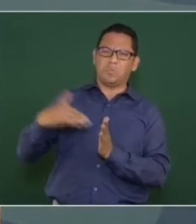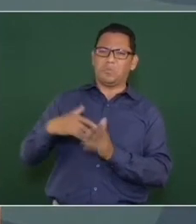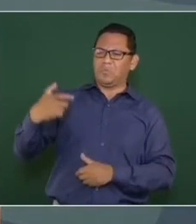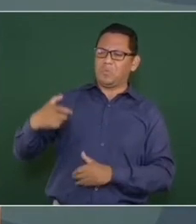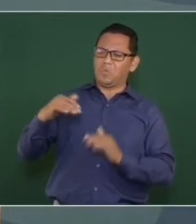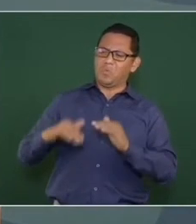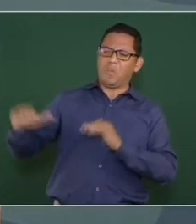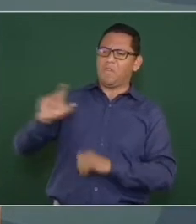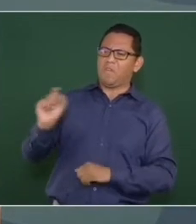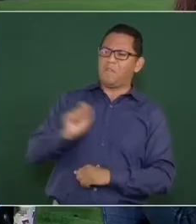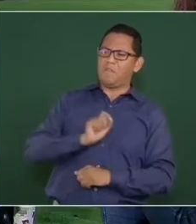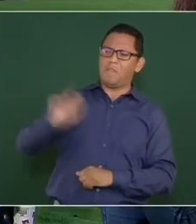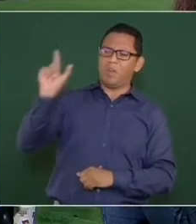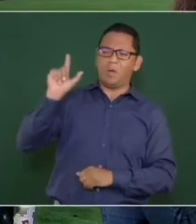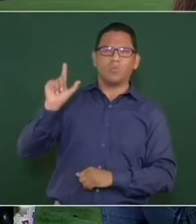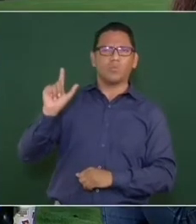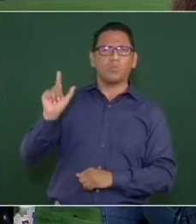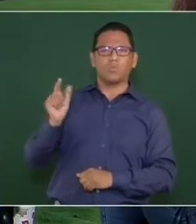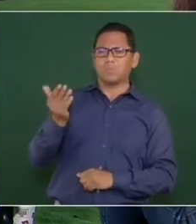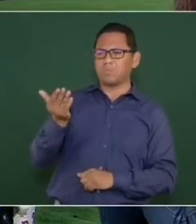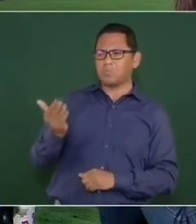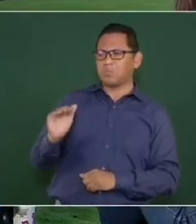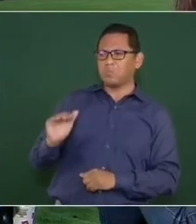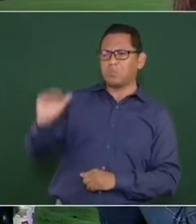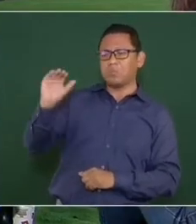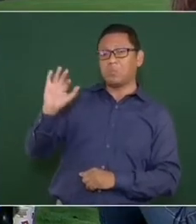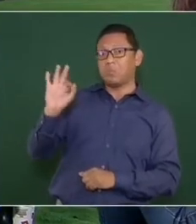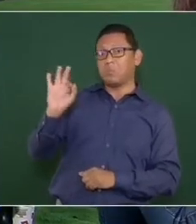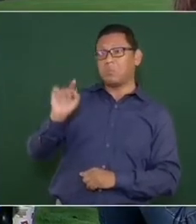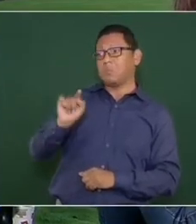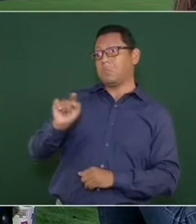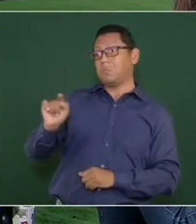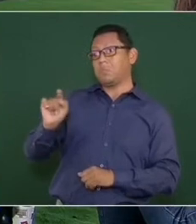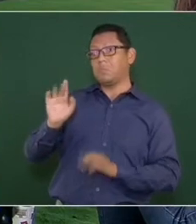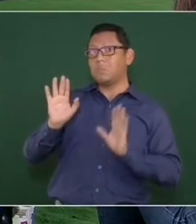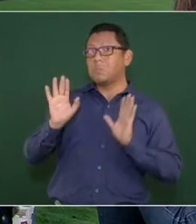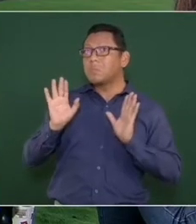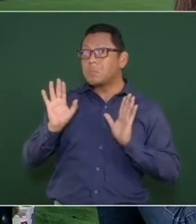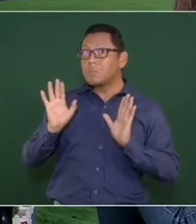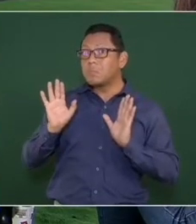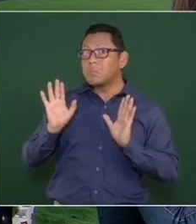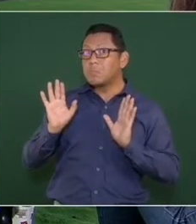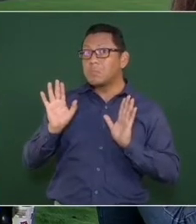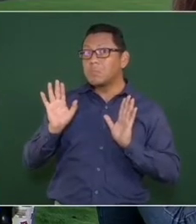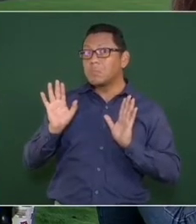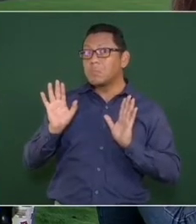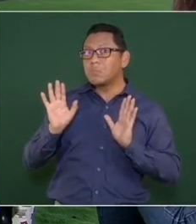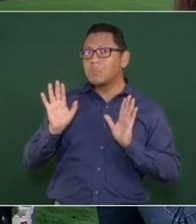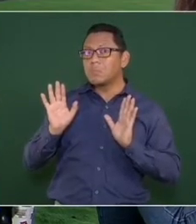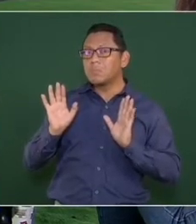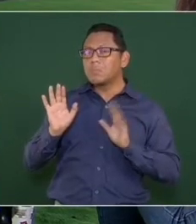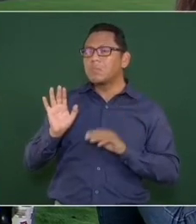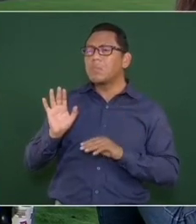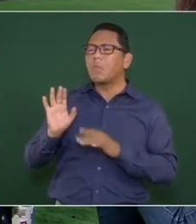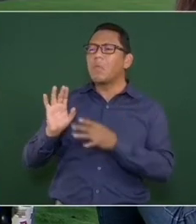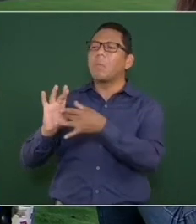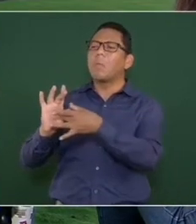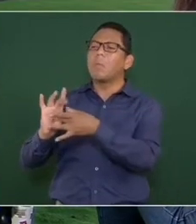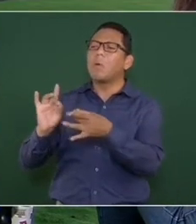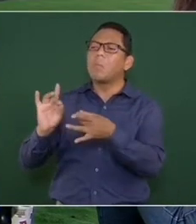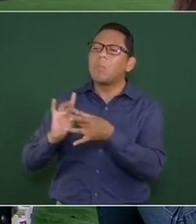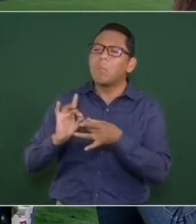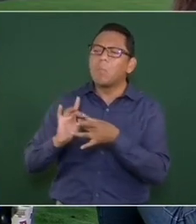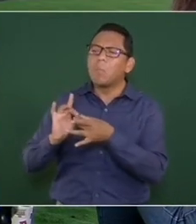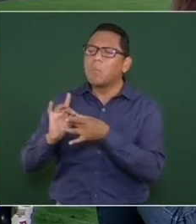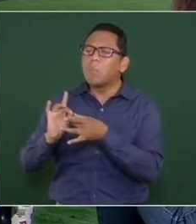lo engampanen, lo sonsaquen